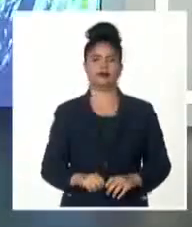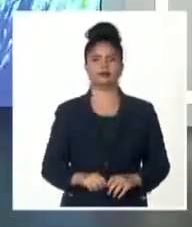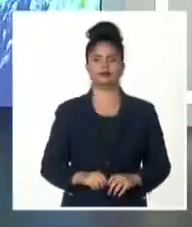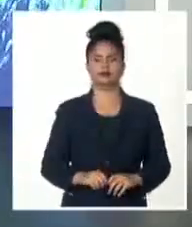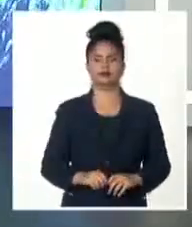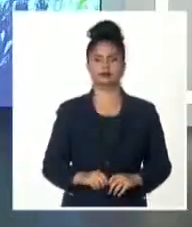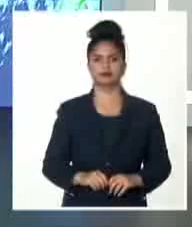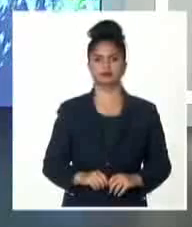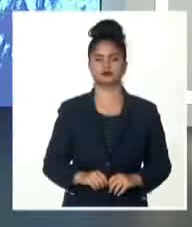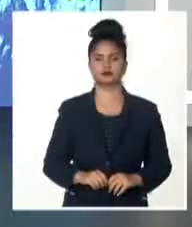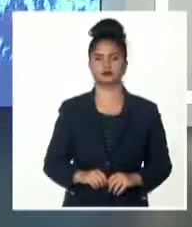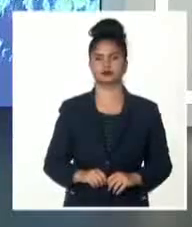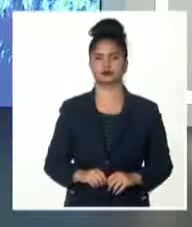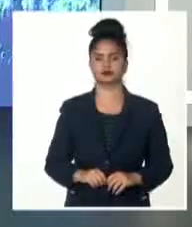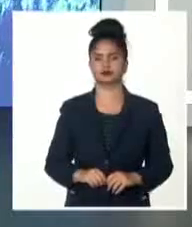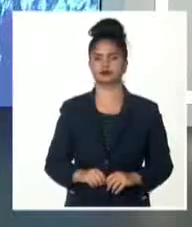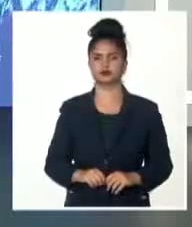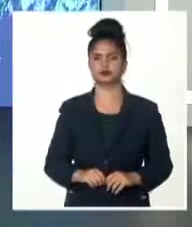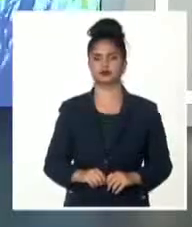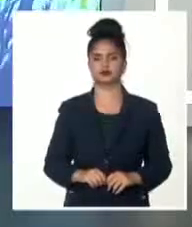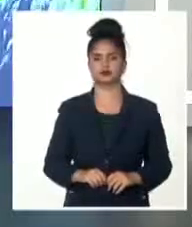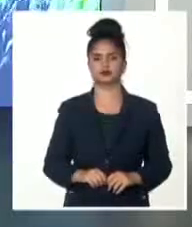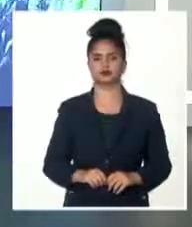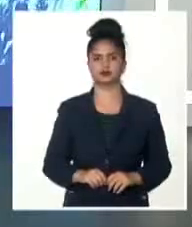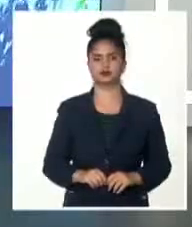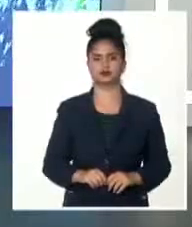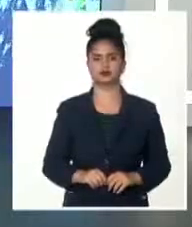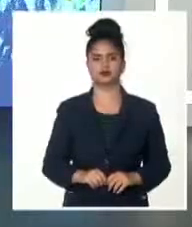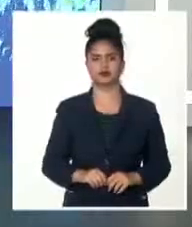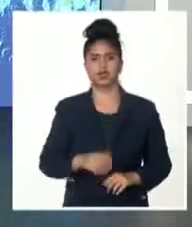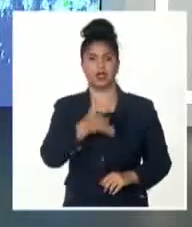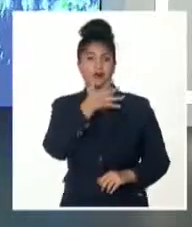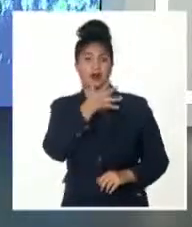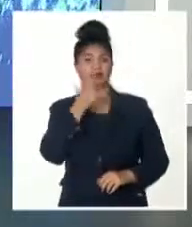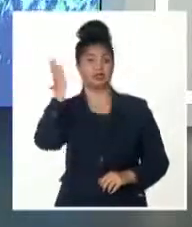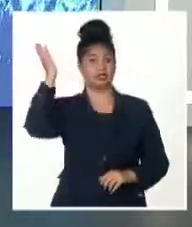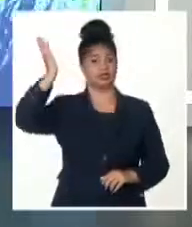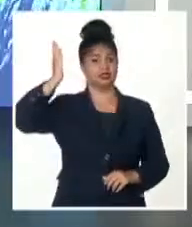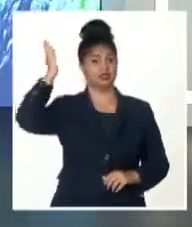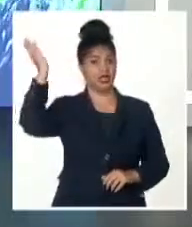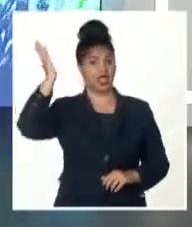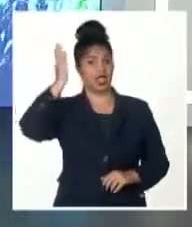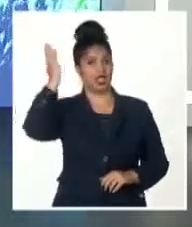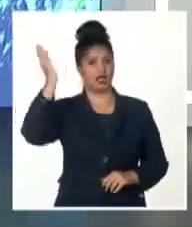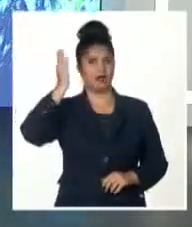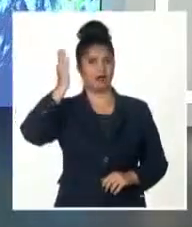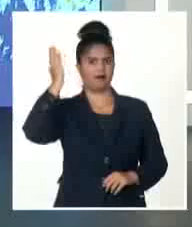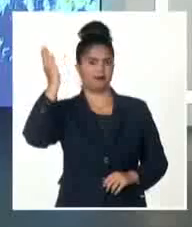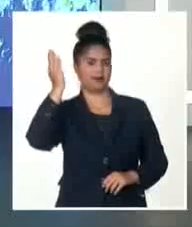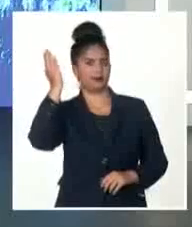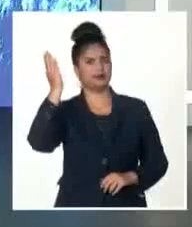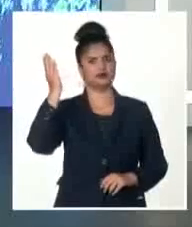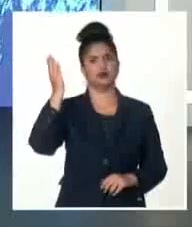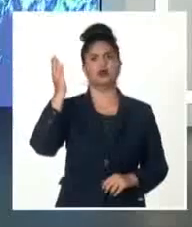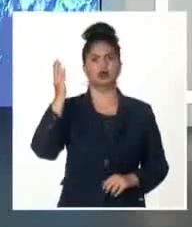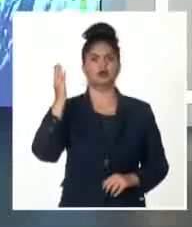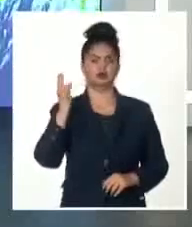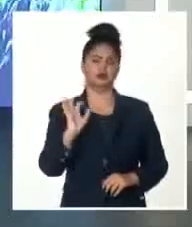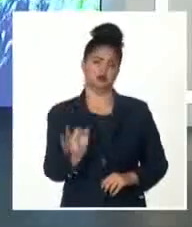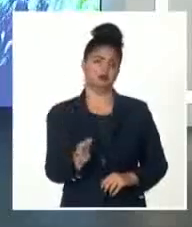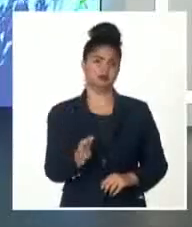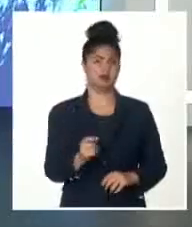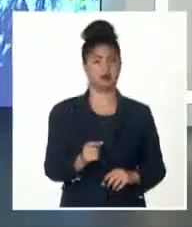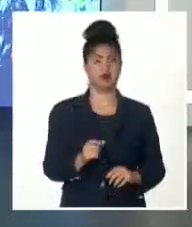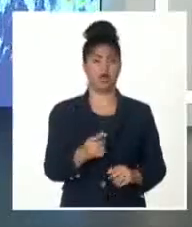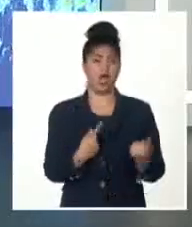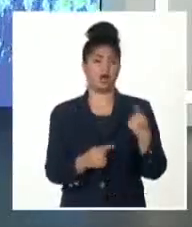categoría. Y al parecer las condiciones en el ambiente, es decir, en la atmósfera, no están siendo del todo favorables para que este organismo se desarrolle, ya que, como